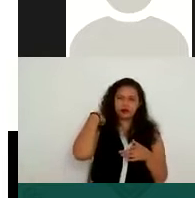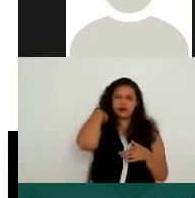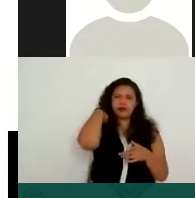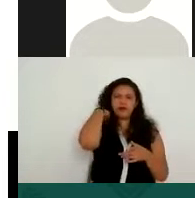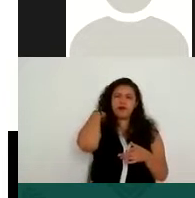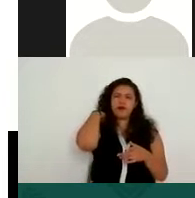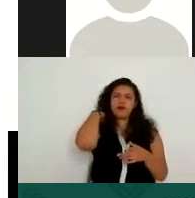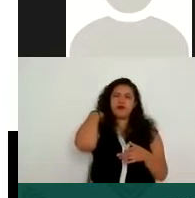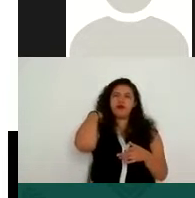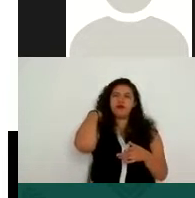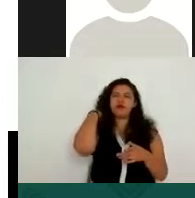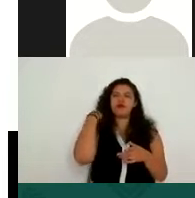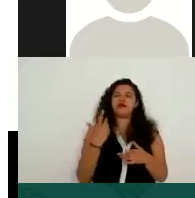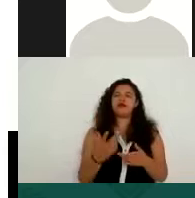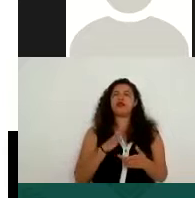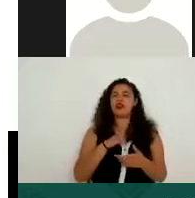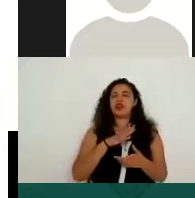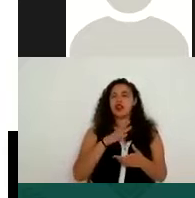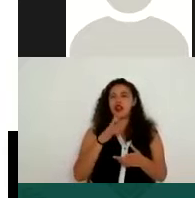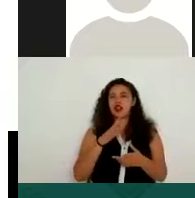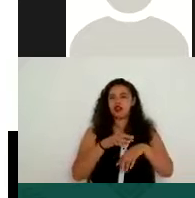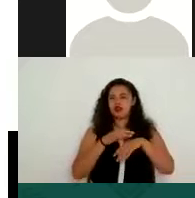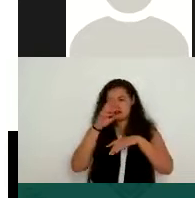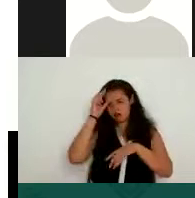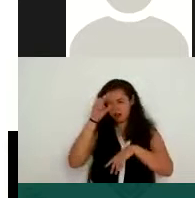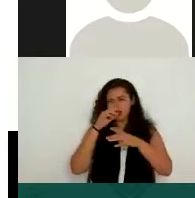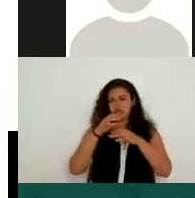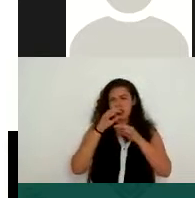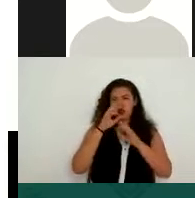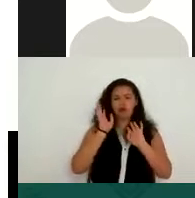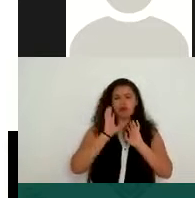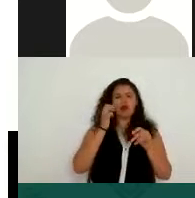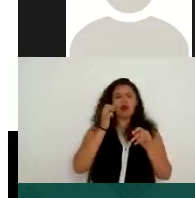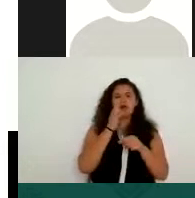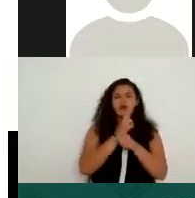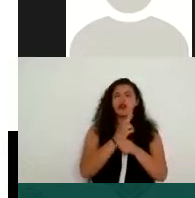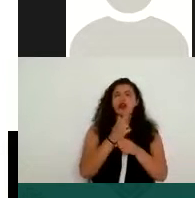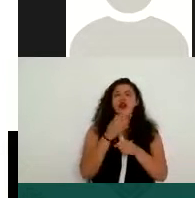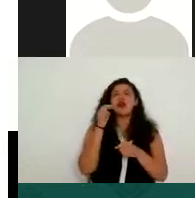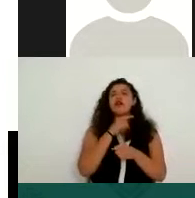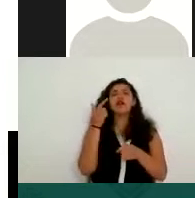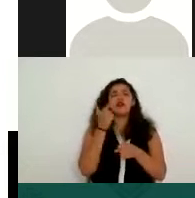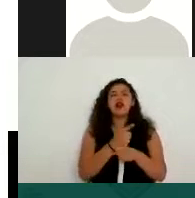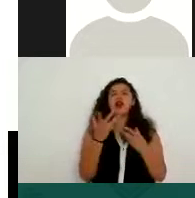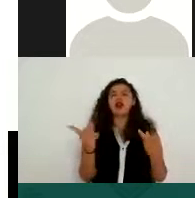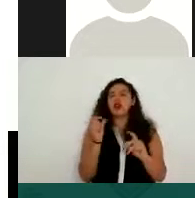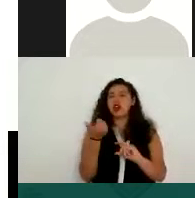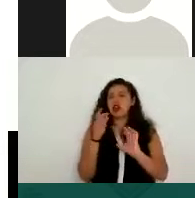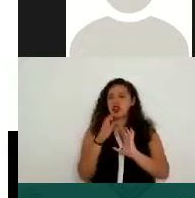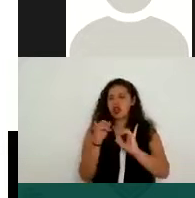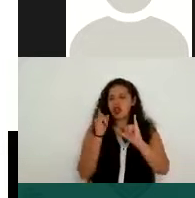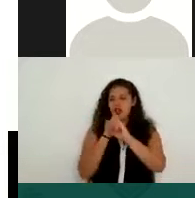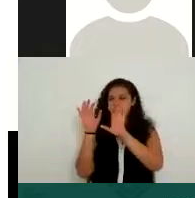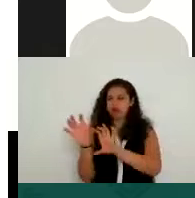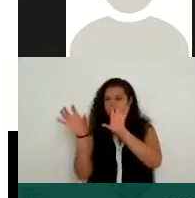inteligible a simple vista y un soporte electrónico ahora que ya estamos migrando ¿no? ¿cierto? a este tema de la tecnología